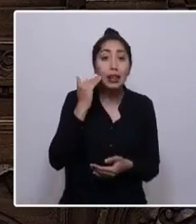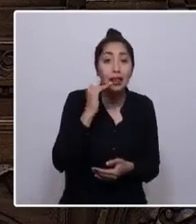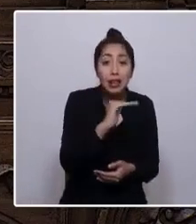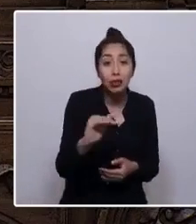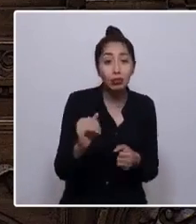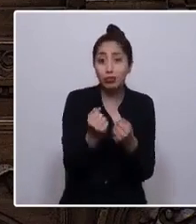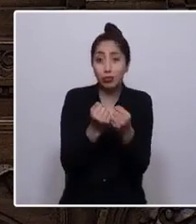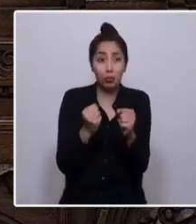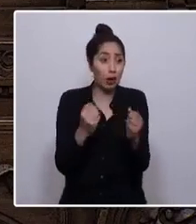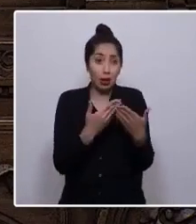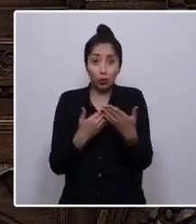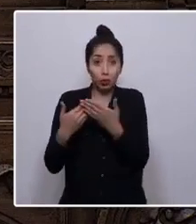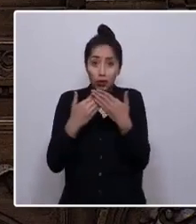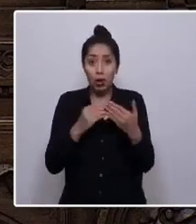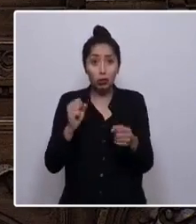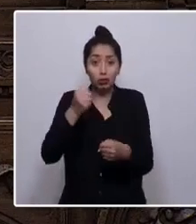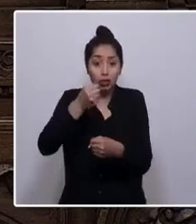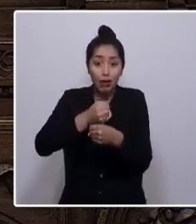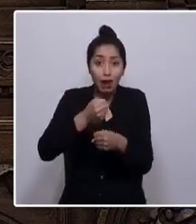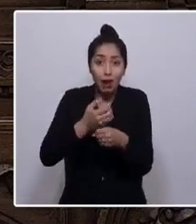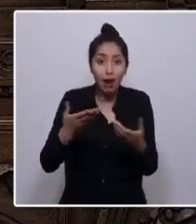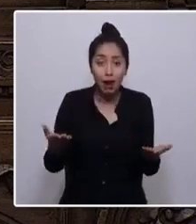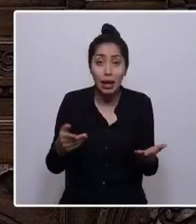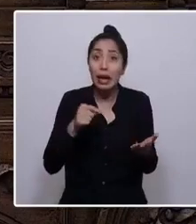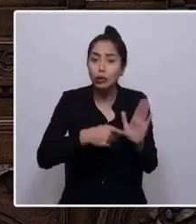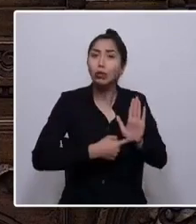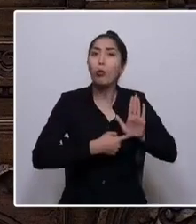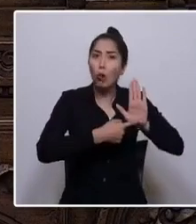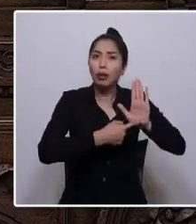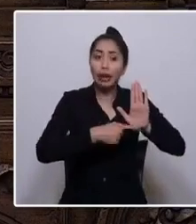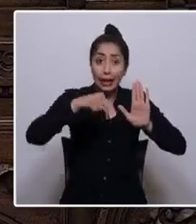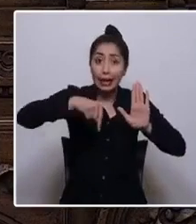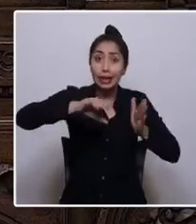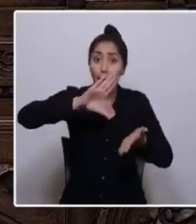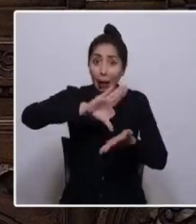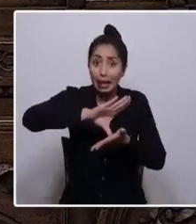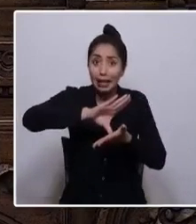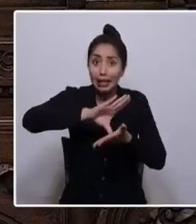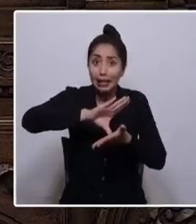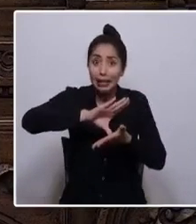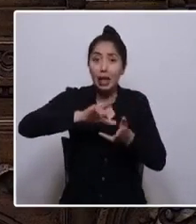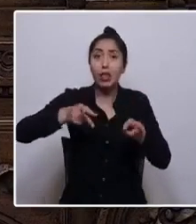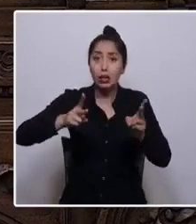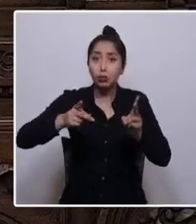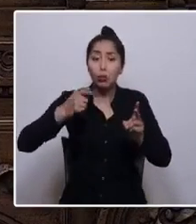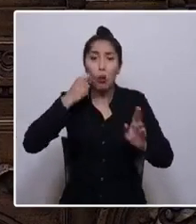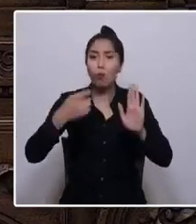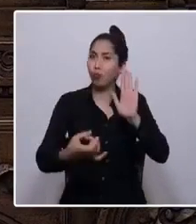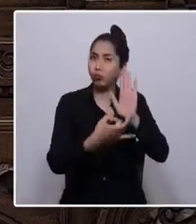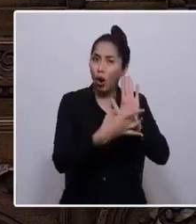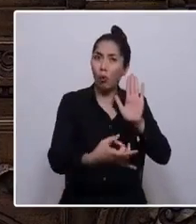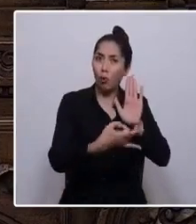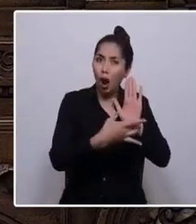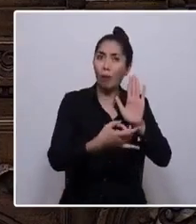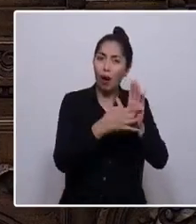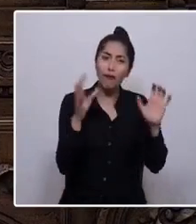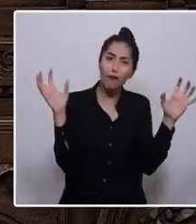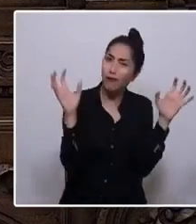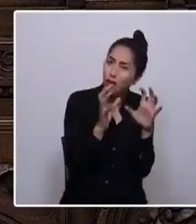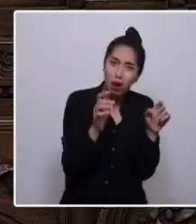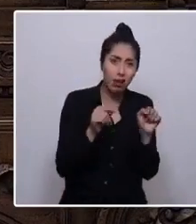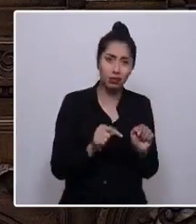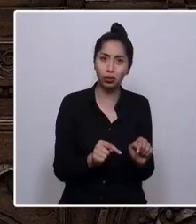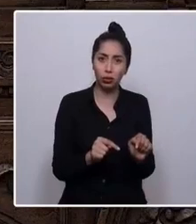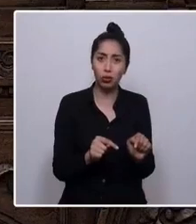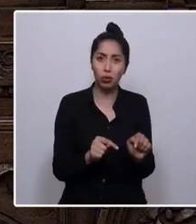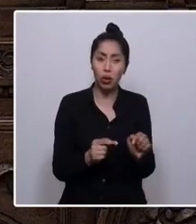o trabajar. Son muestras de que en este país se violenta la cuna. Una nueva forma de Estado deberá